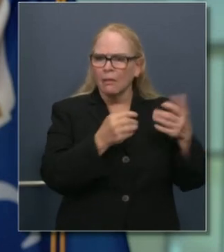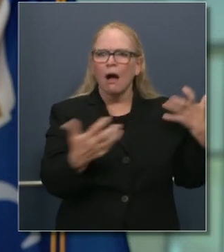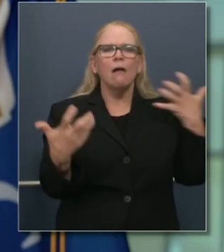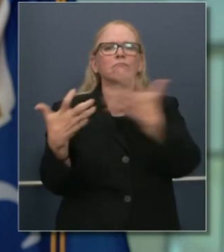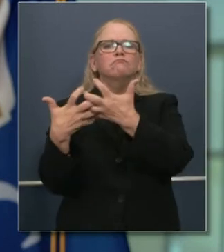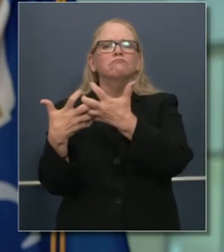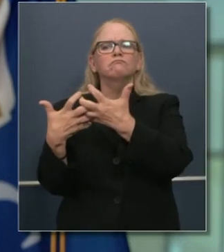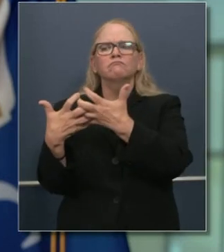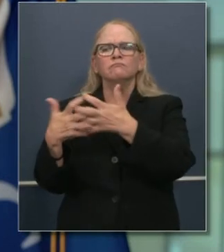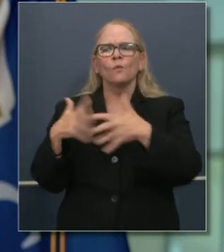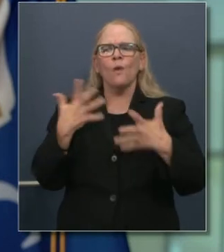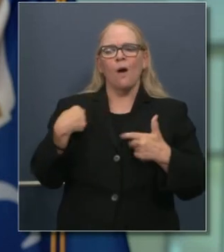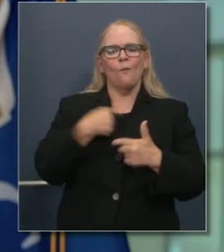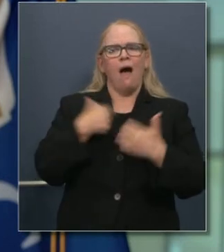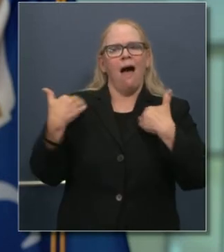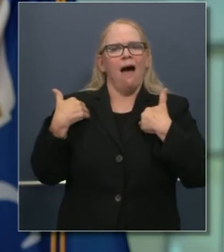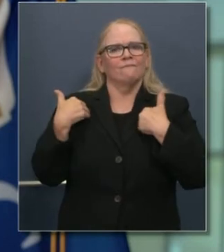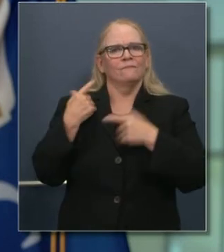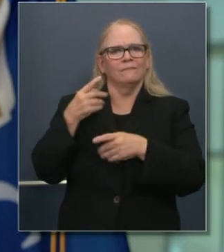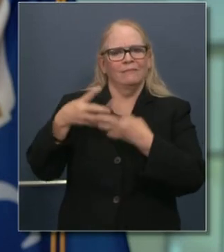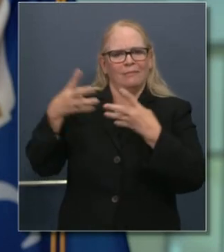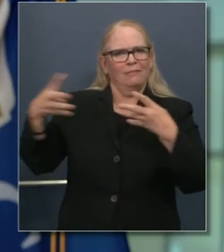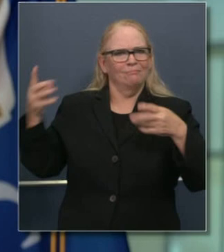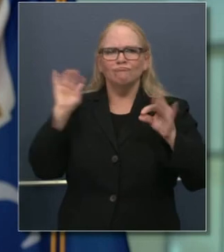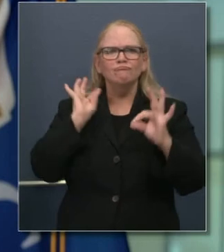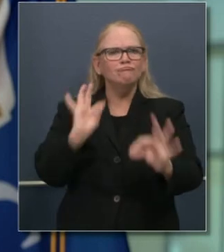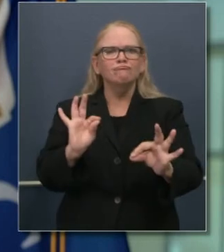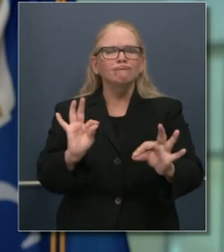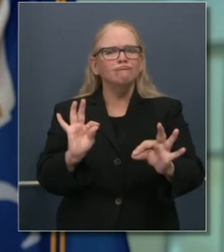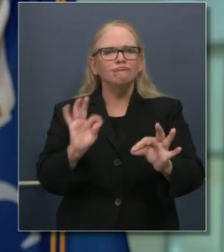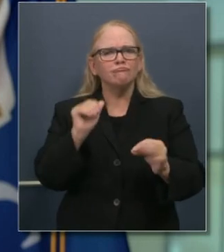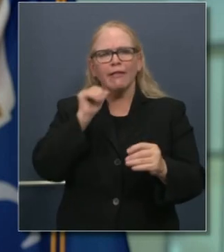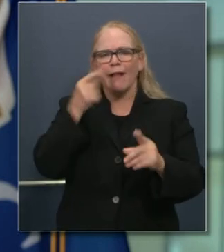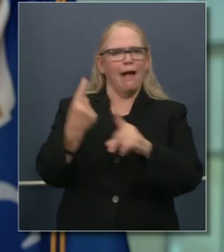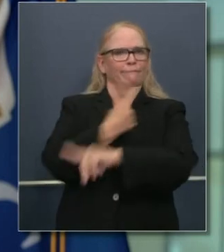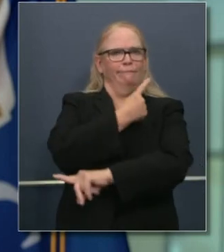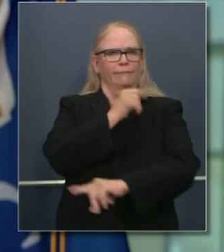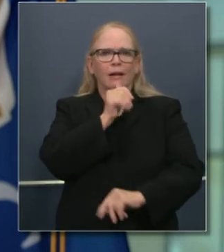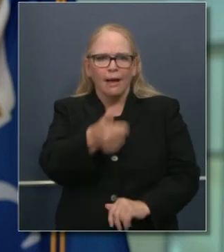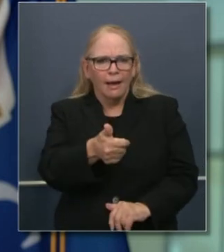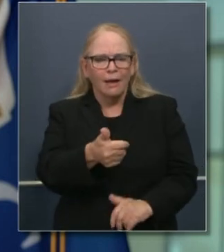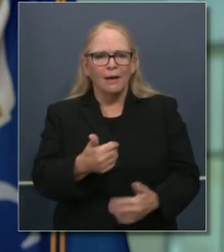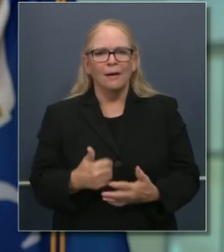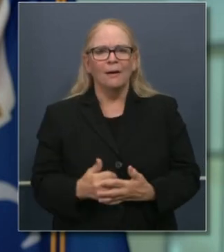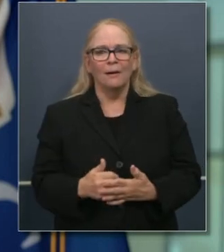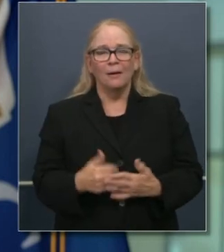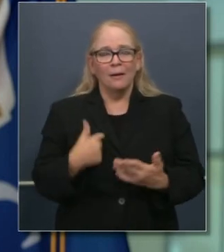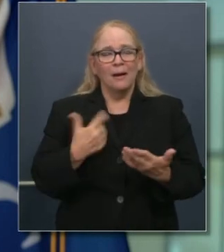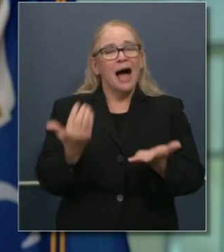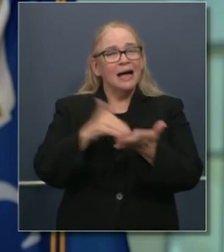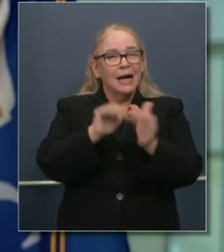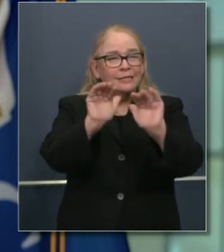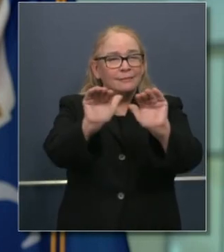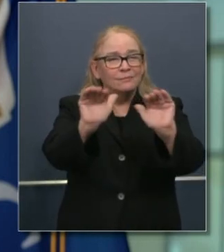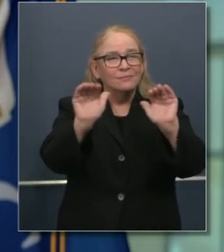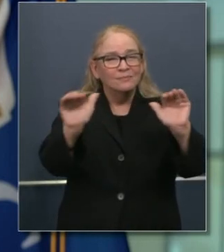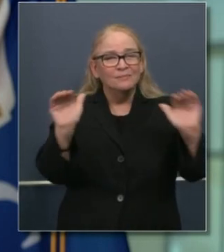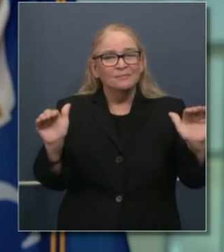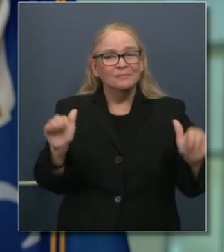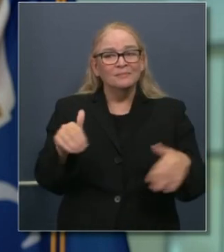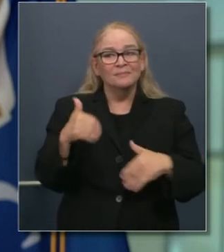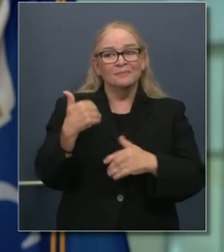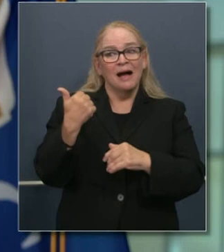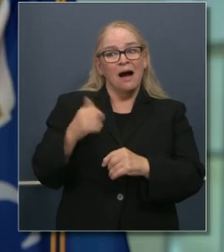hospitalizaciones e ingresos a unidades de cuidados intensivos, sino también en los índices de positividad en el Estado.